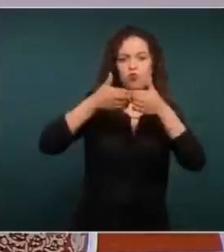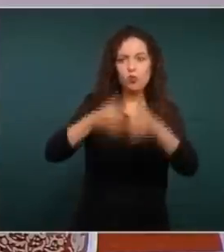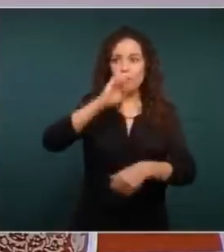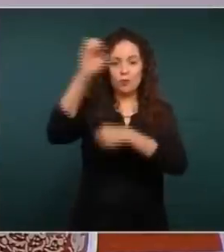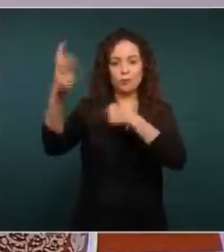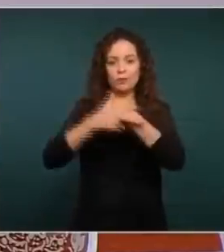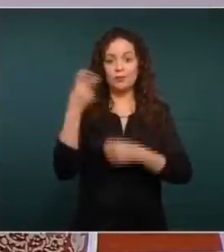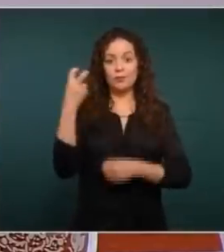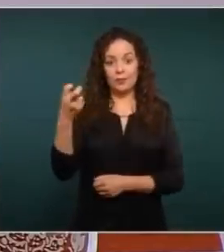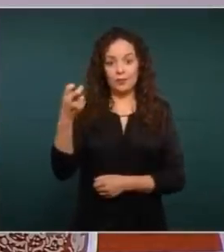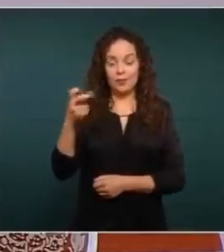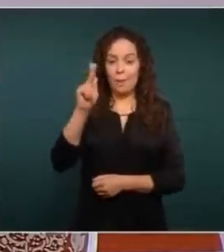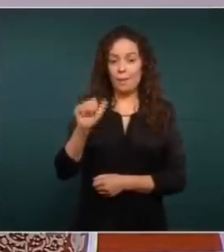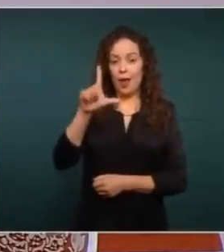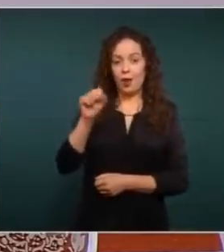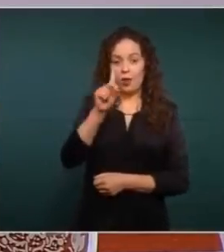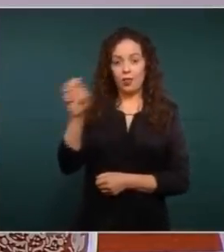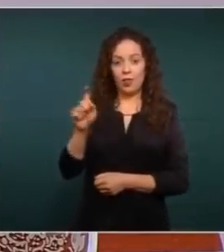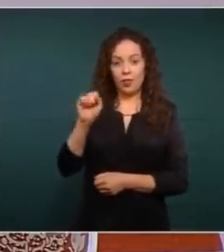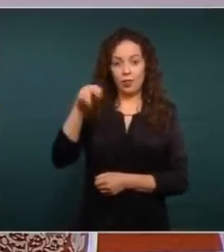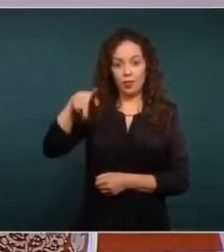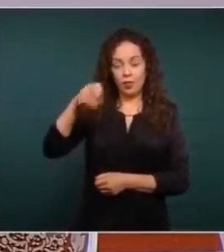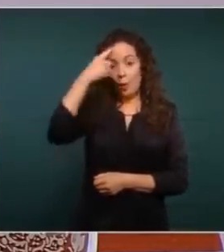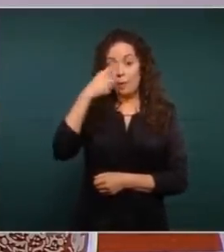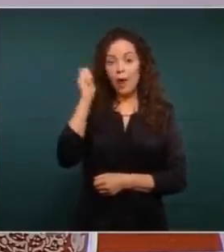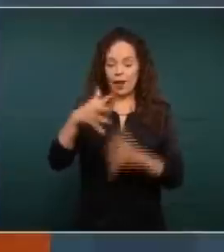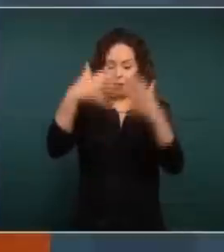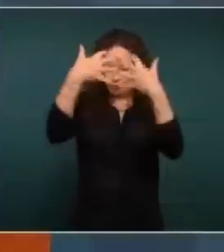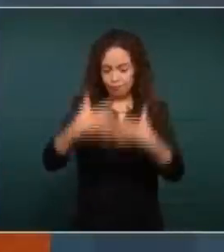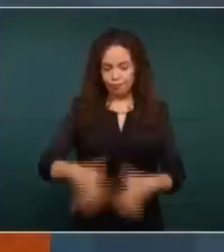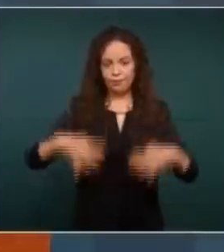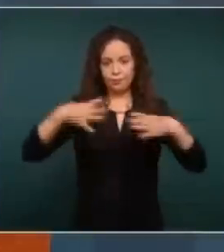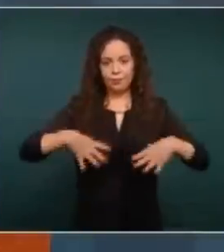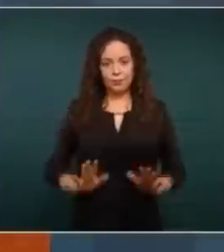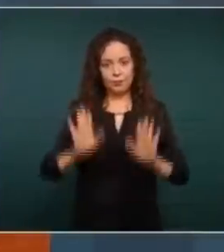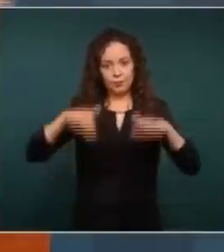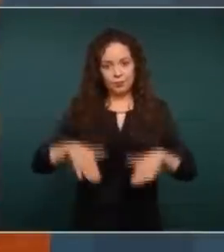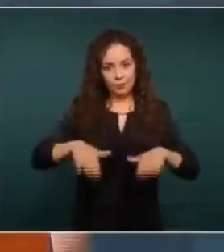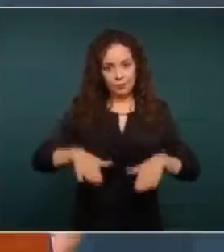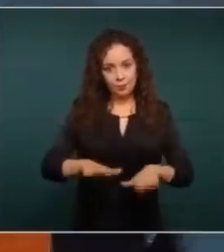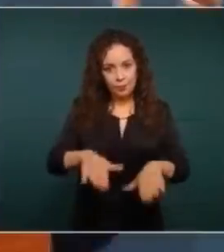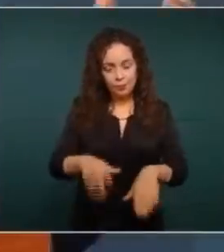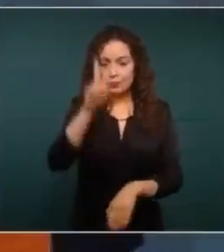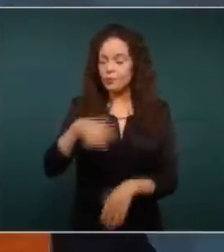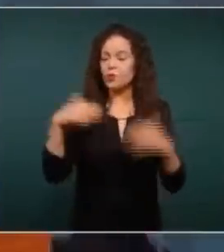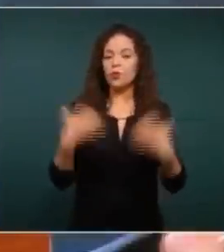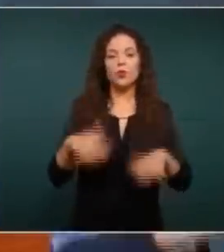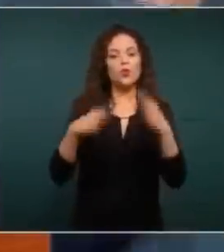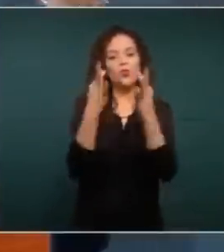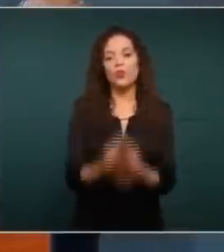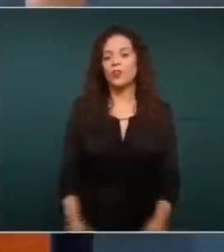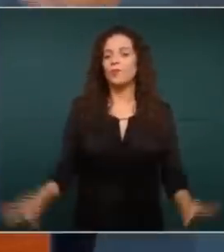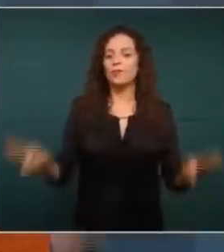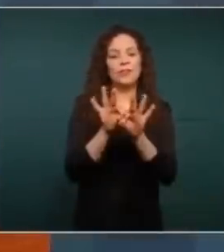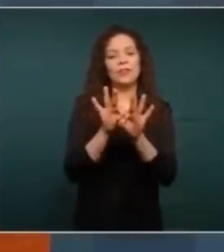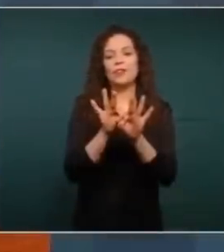para la industria textil. Era tan importante que